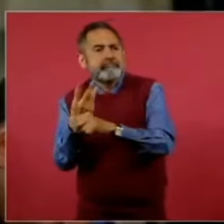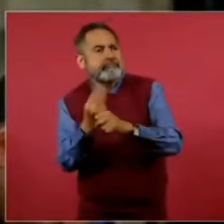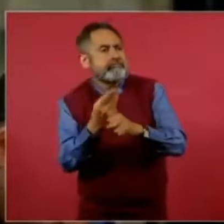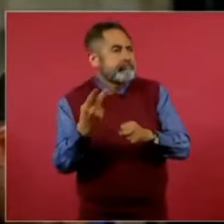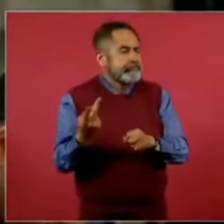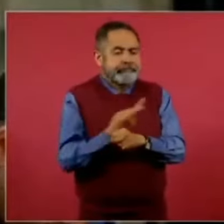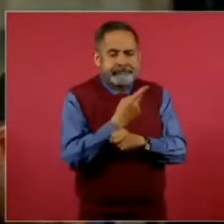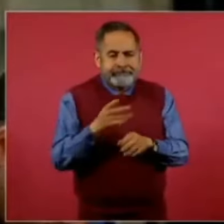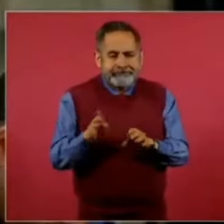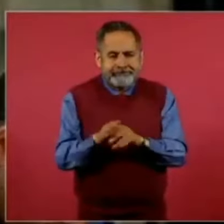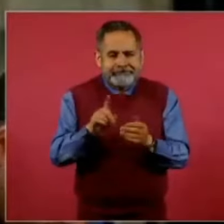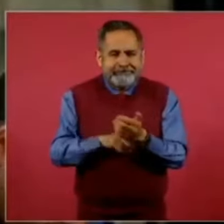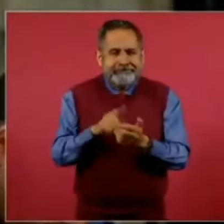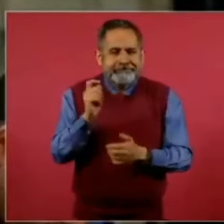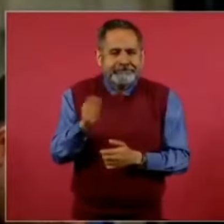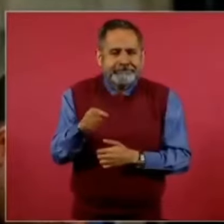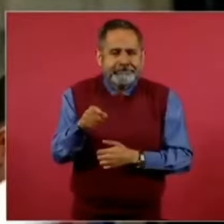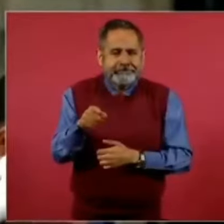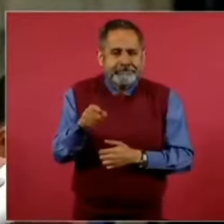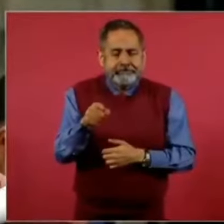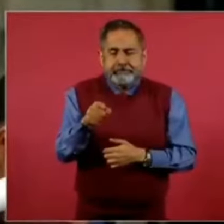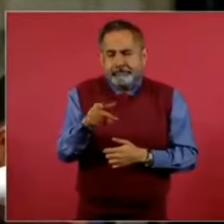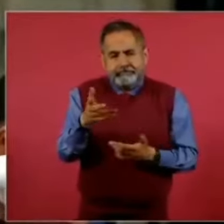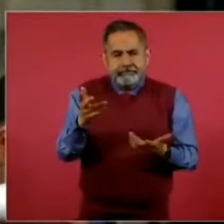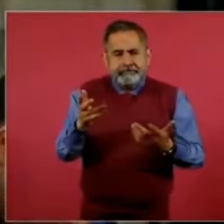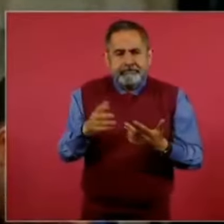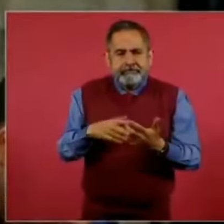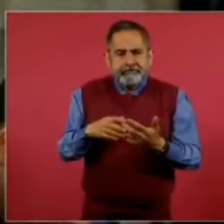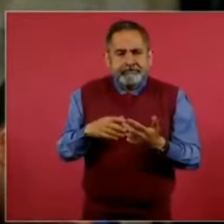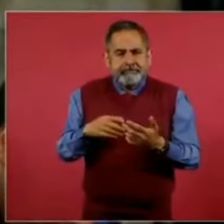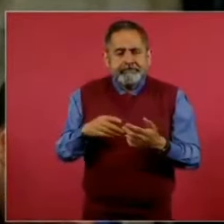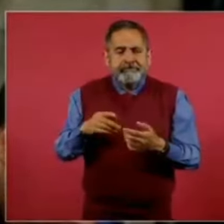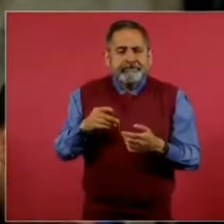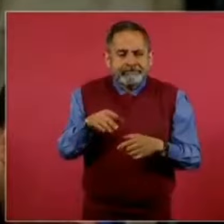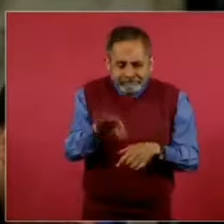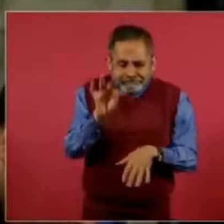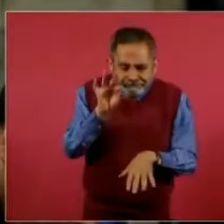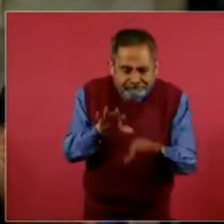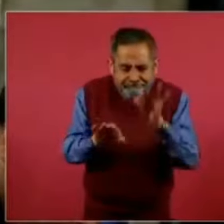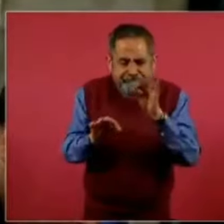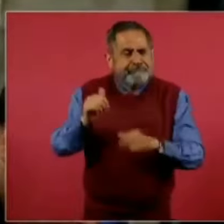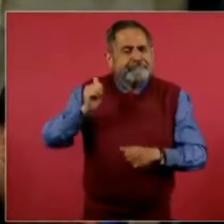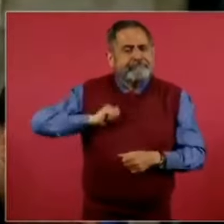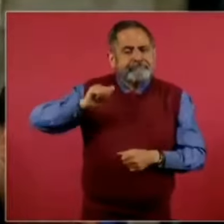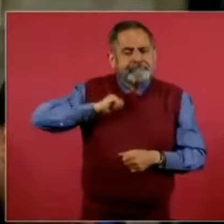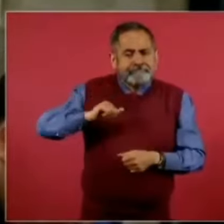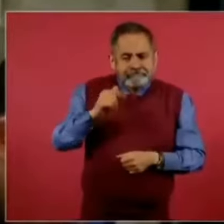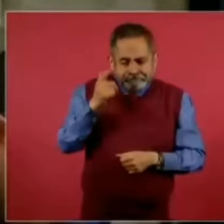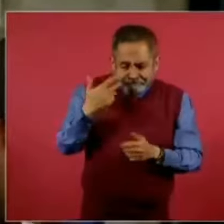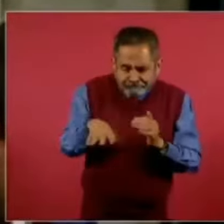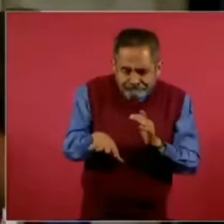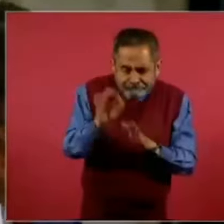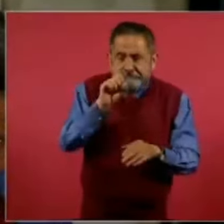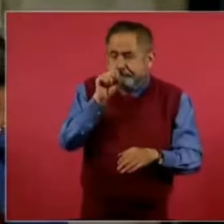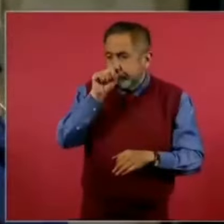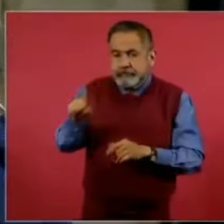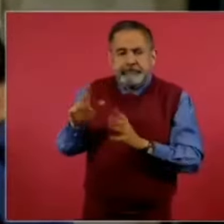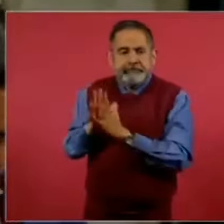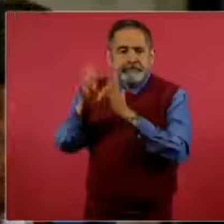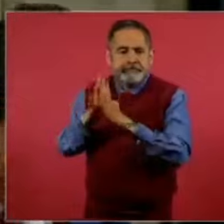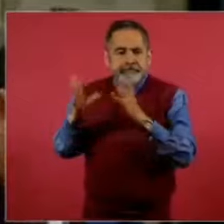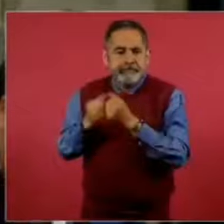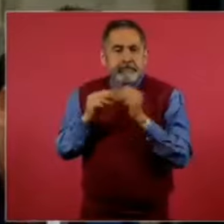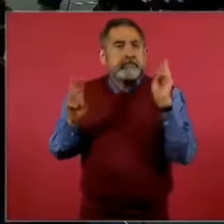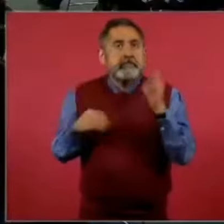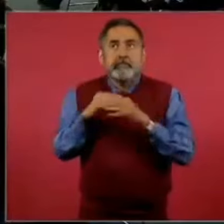todas las piezas arqueológicas que se han hecho donde también ella ha participado alrededor del mundo.